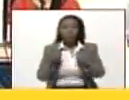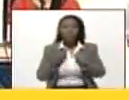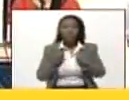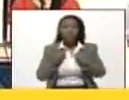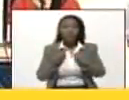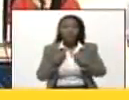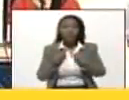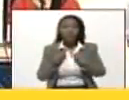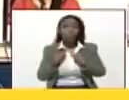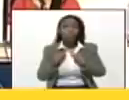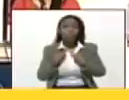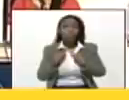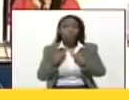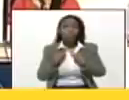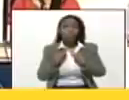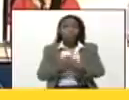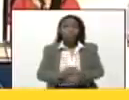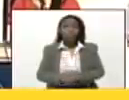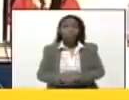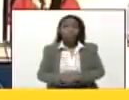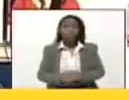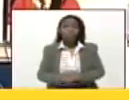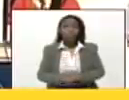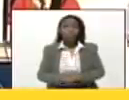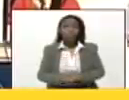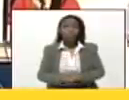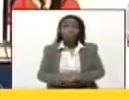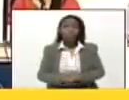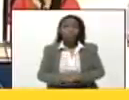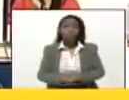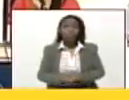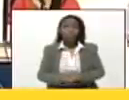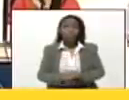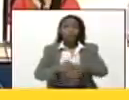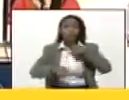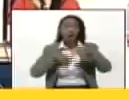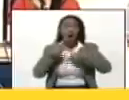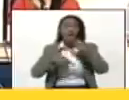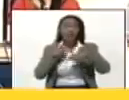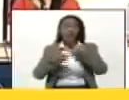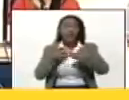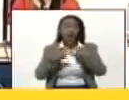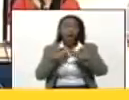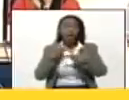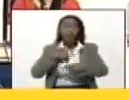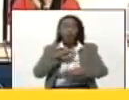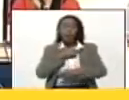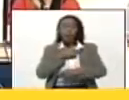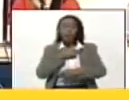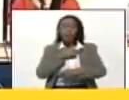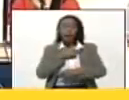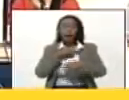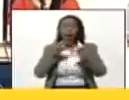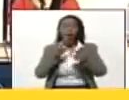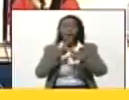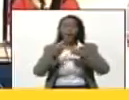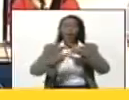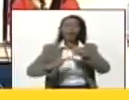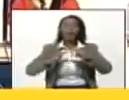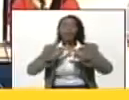en el colorido de nuestra huipala universal.